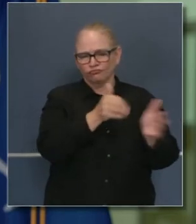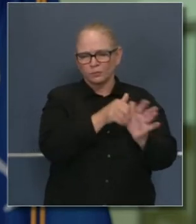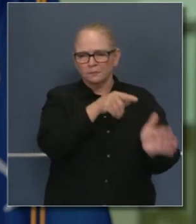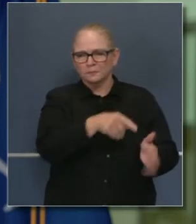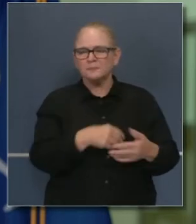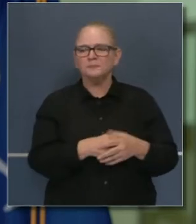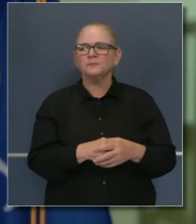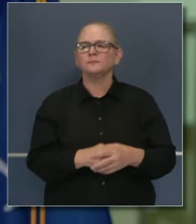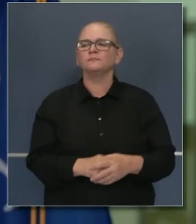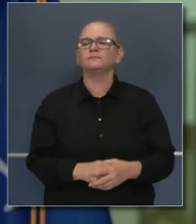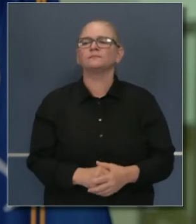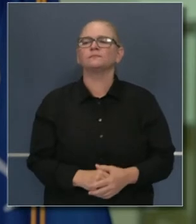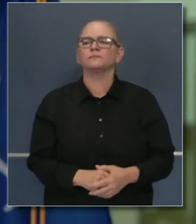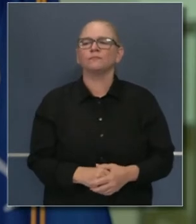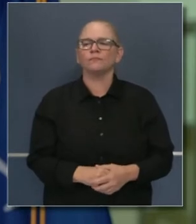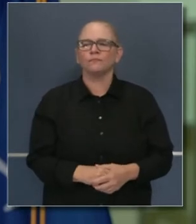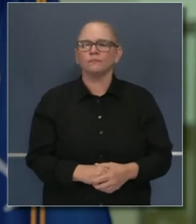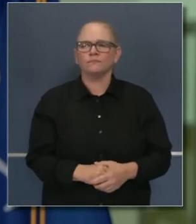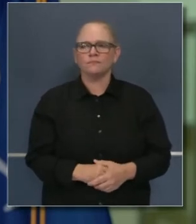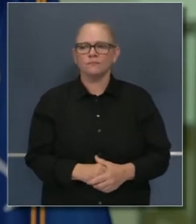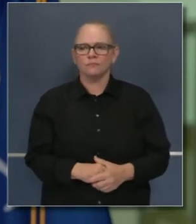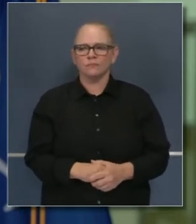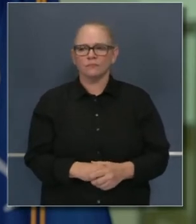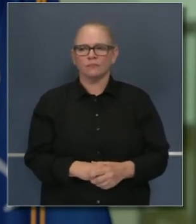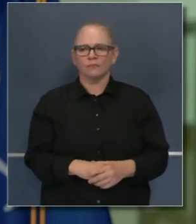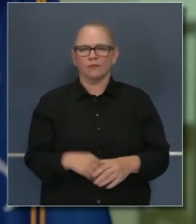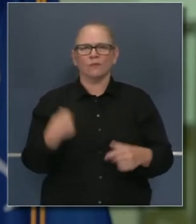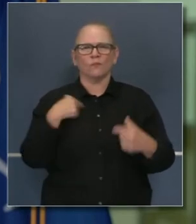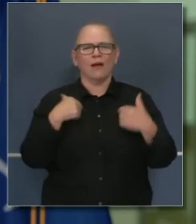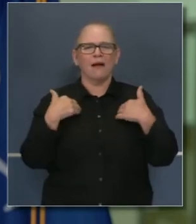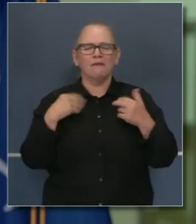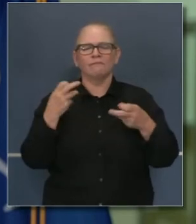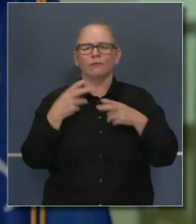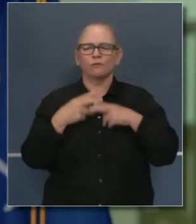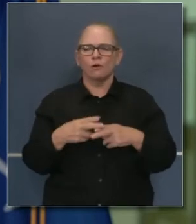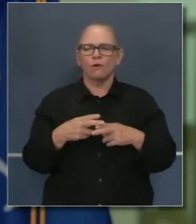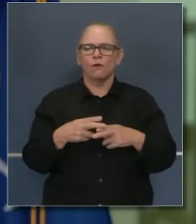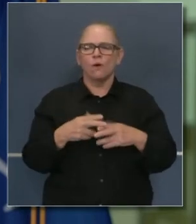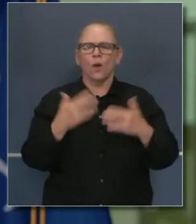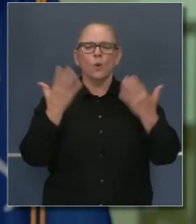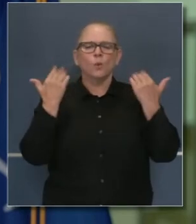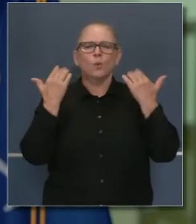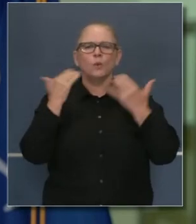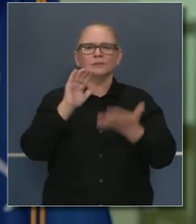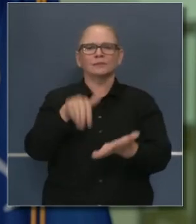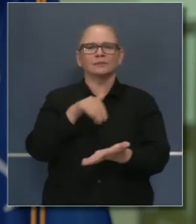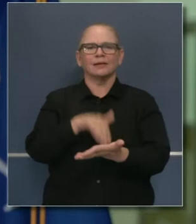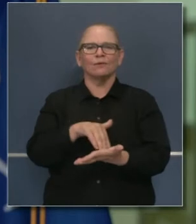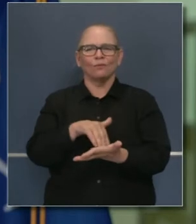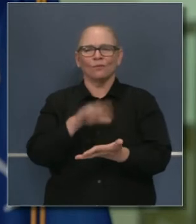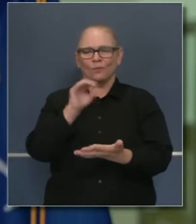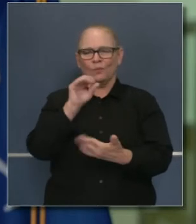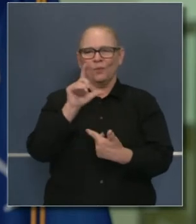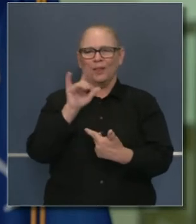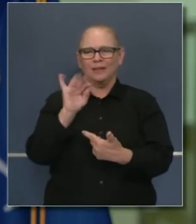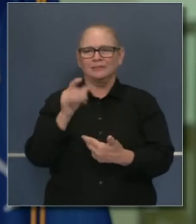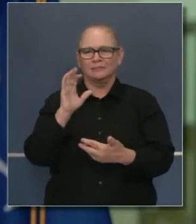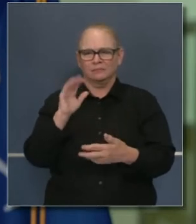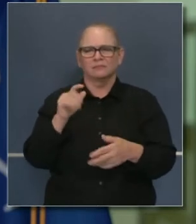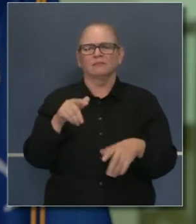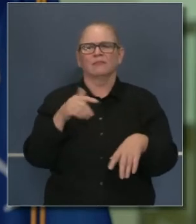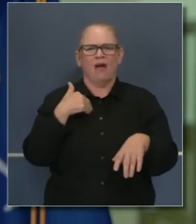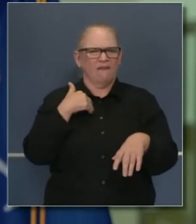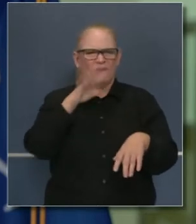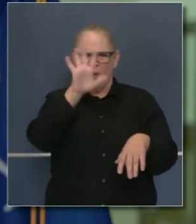Sacramento, uno de tres centros de llamada que tienen en la ciudad, y son tres de 100